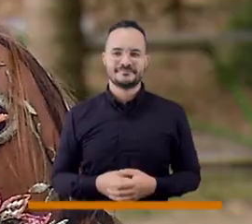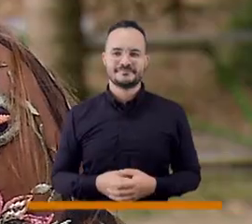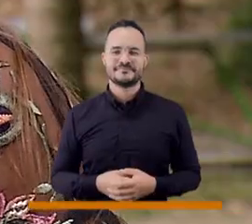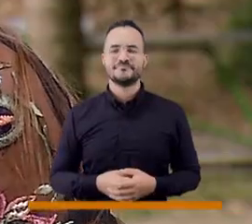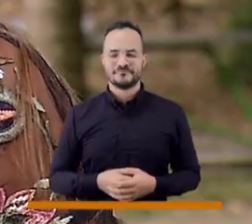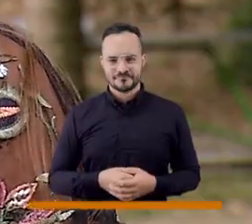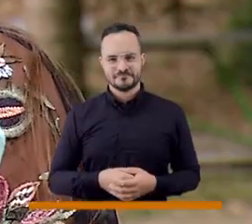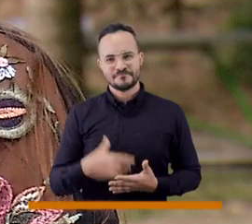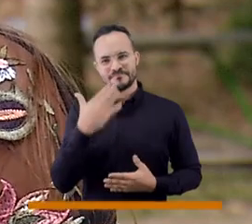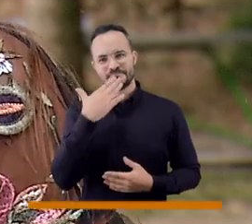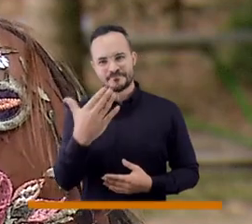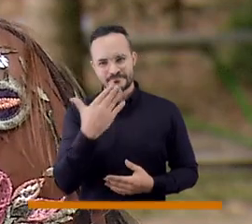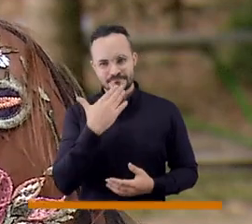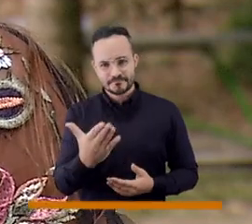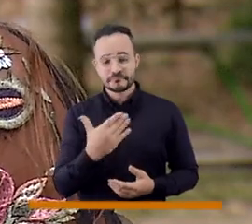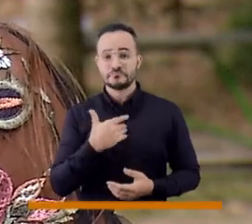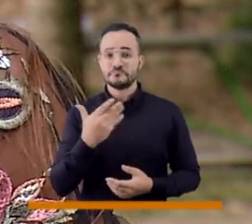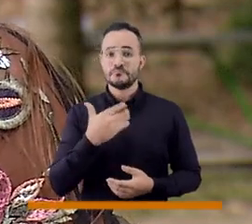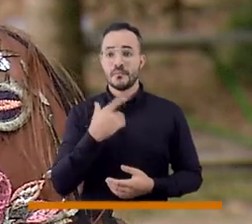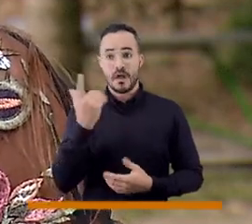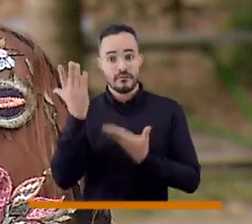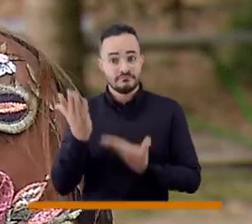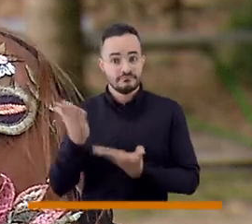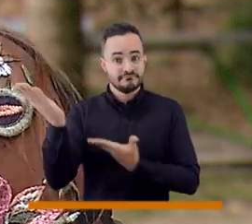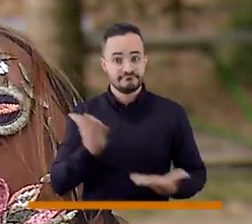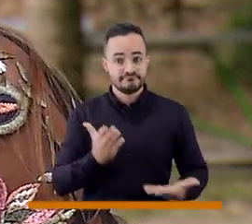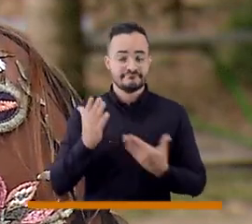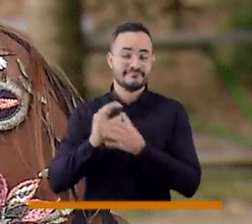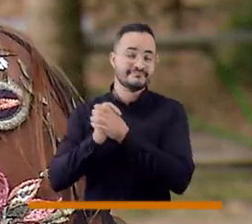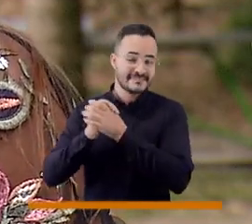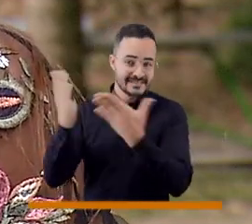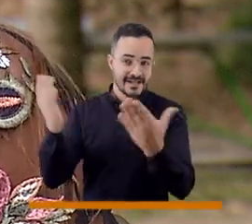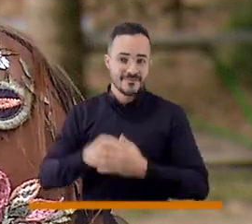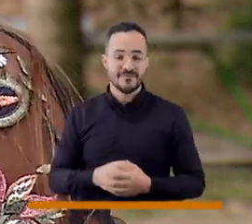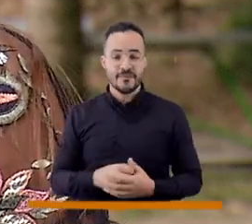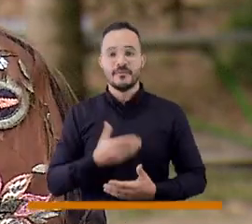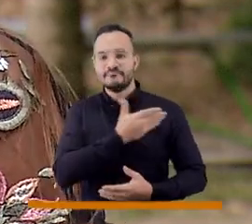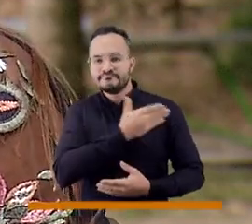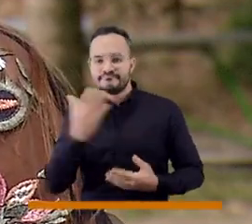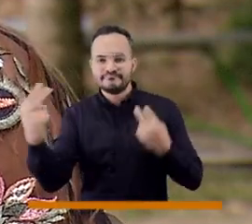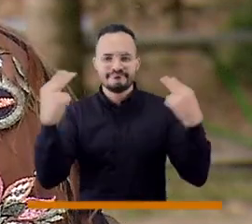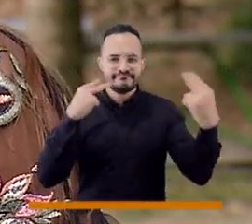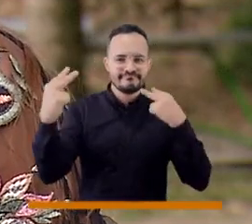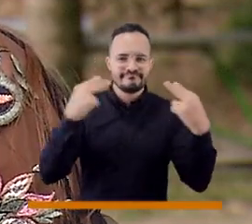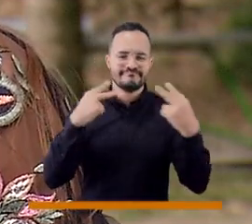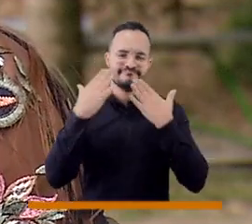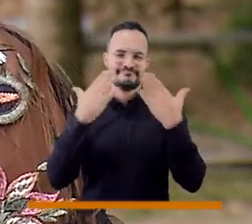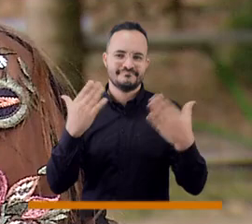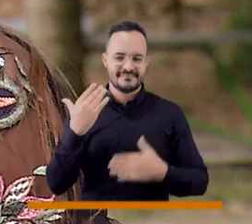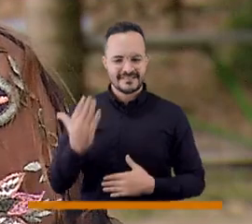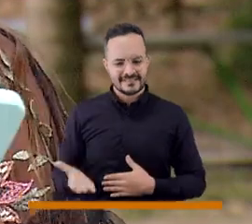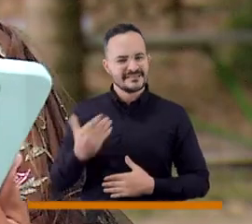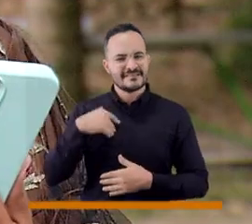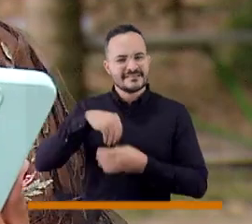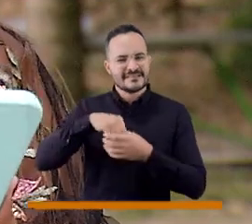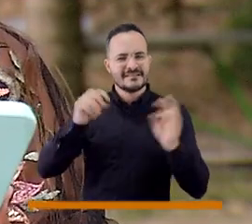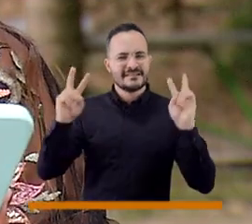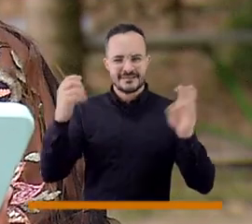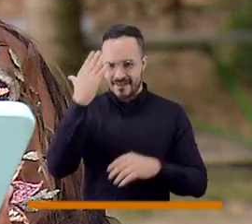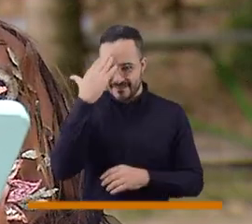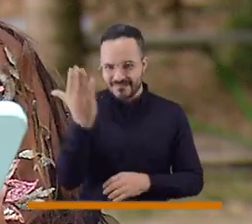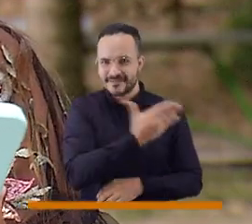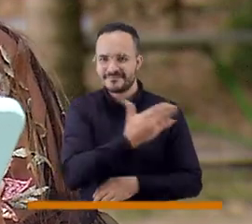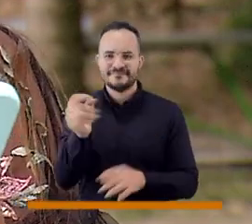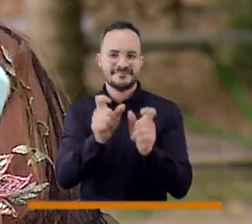Gracias Katherine, un saludo a la invitada del día de hoy y bienvenidos a Los Televidentes a su espacio de Frente a la Gente. La